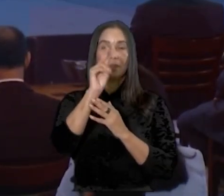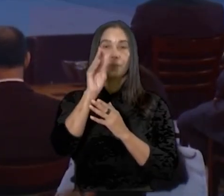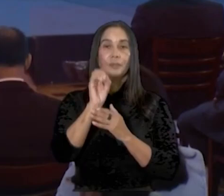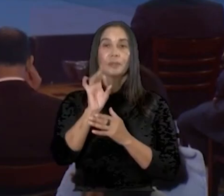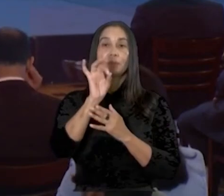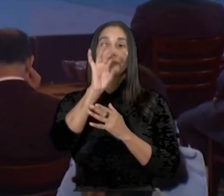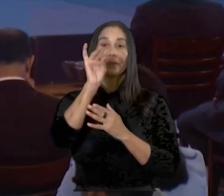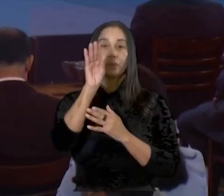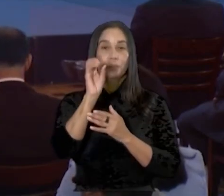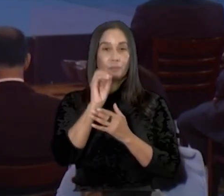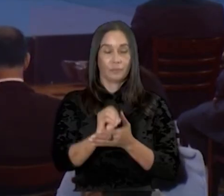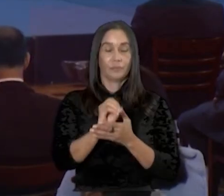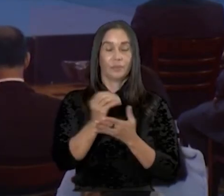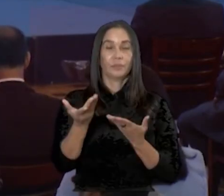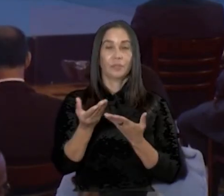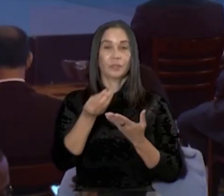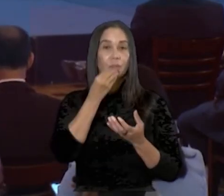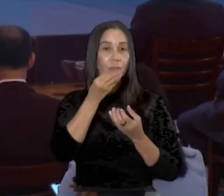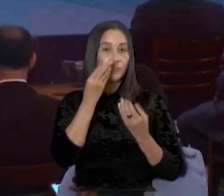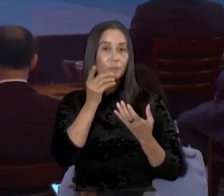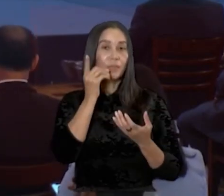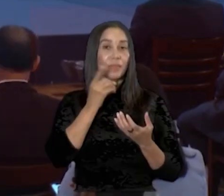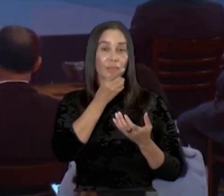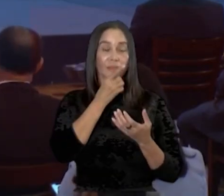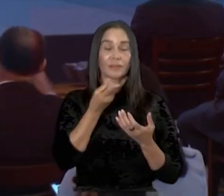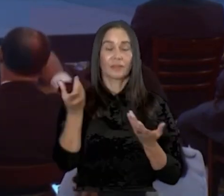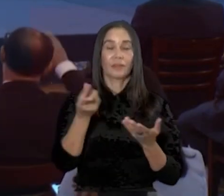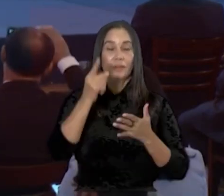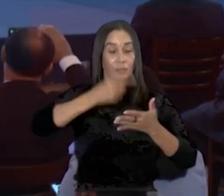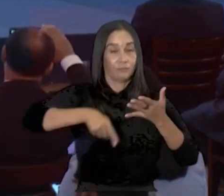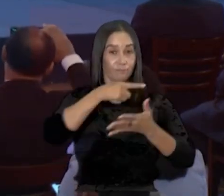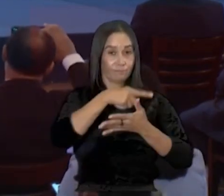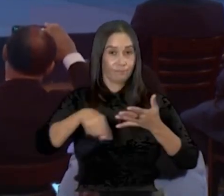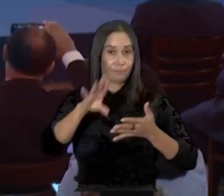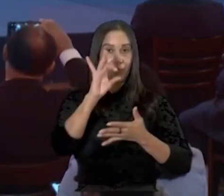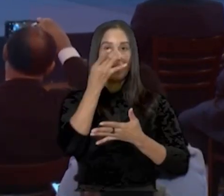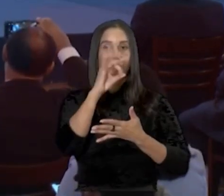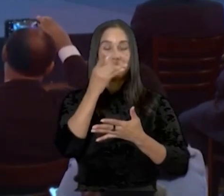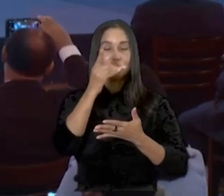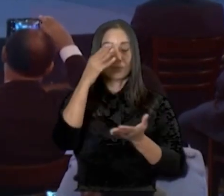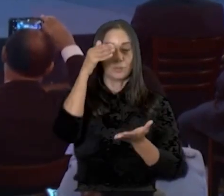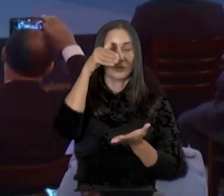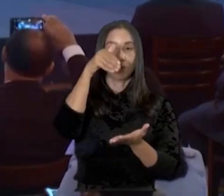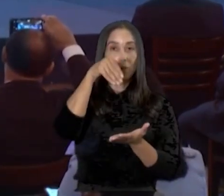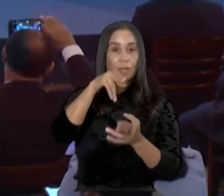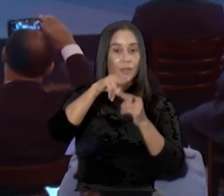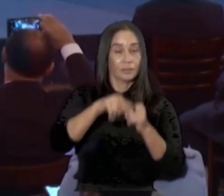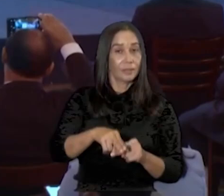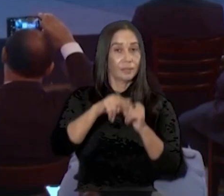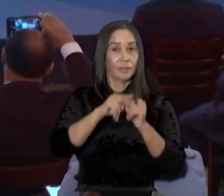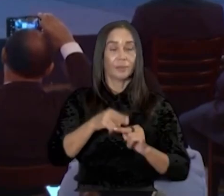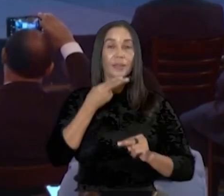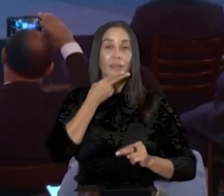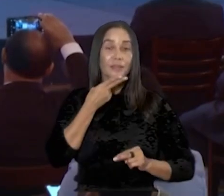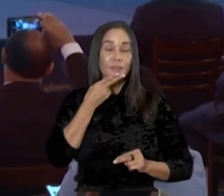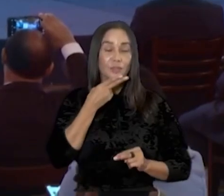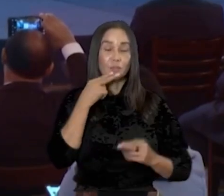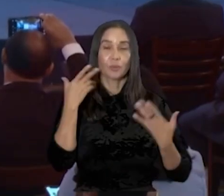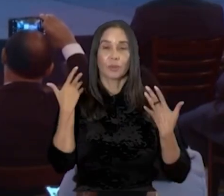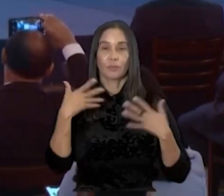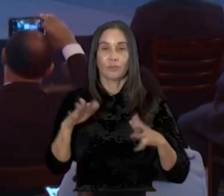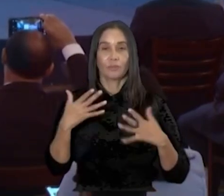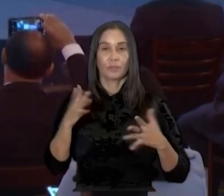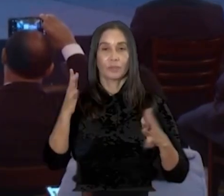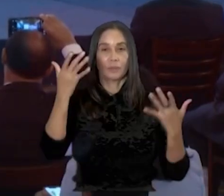% del requerimiento diatético diario, eliminación de 18 millones de libras de azúcar. Recuérdense que se decían que